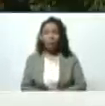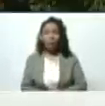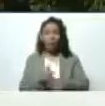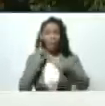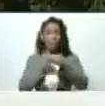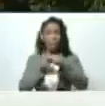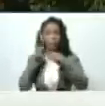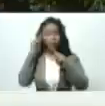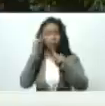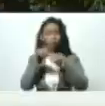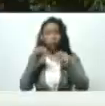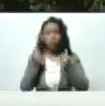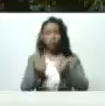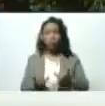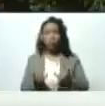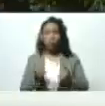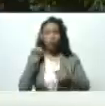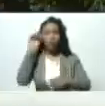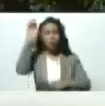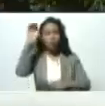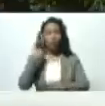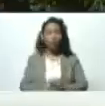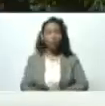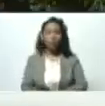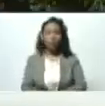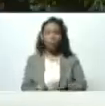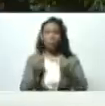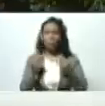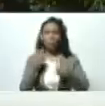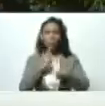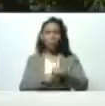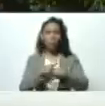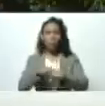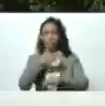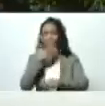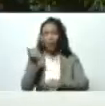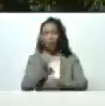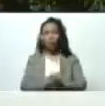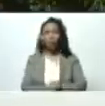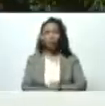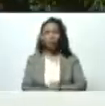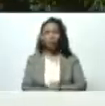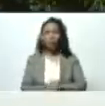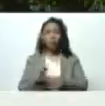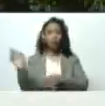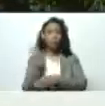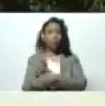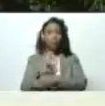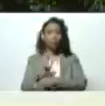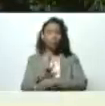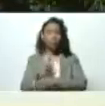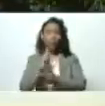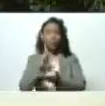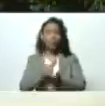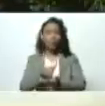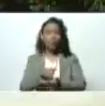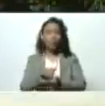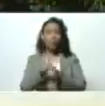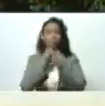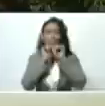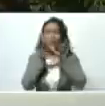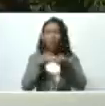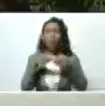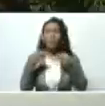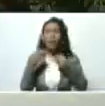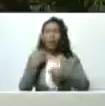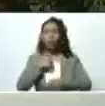inmediata paso a futuro para que los tiempos mejores se aceleren y lleguen bendecidos para